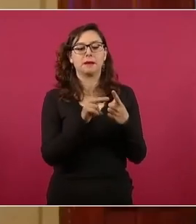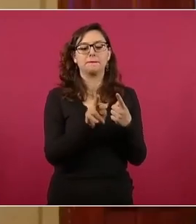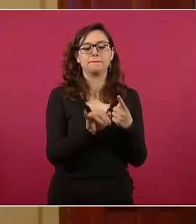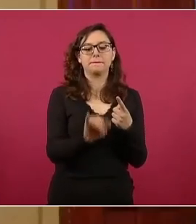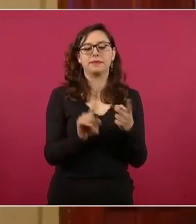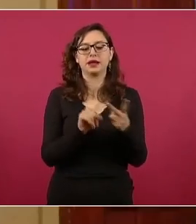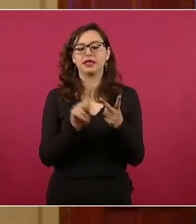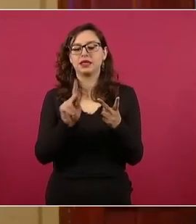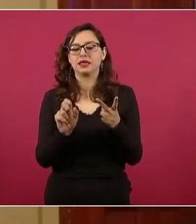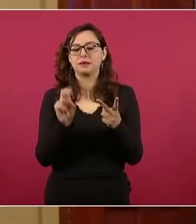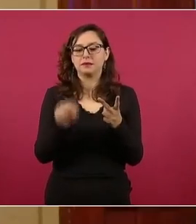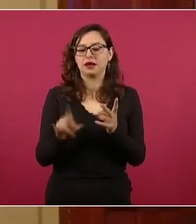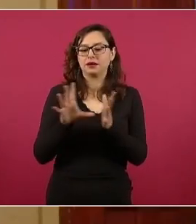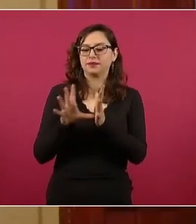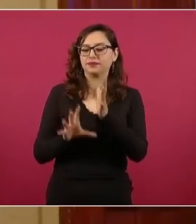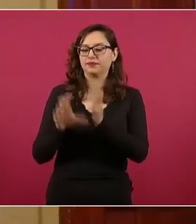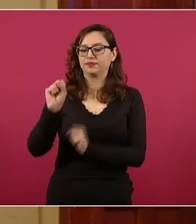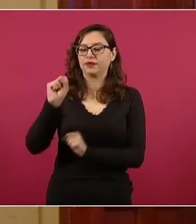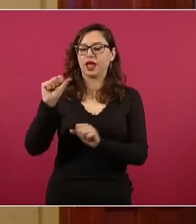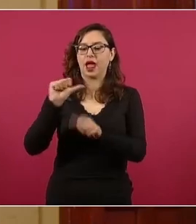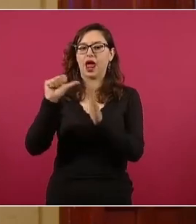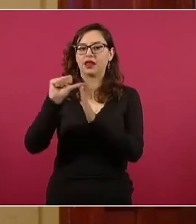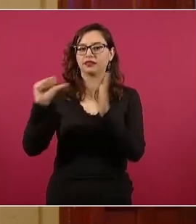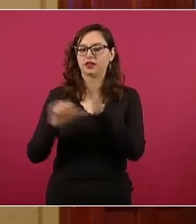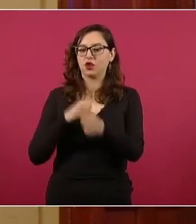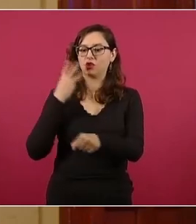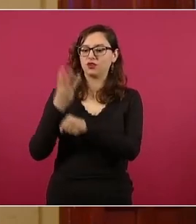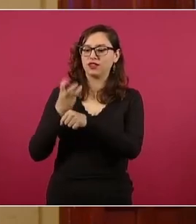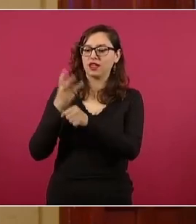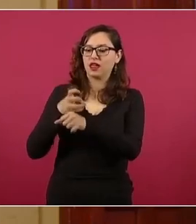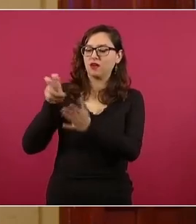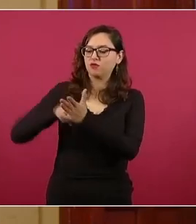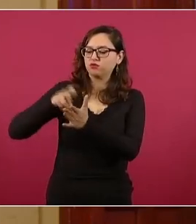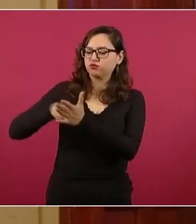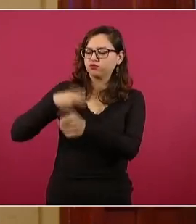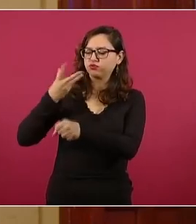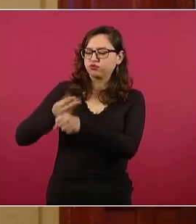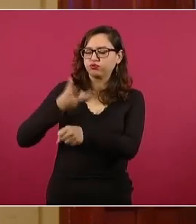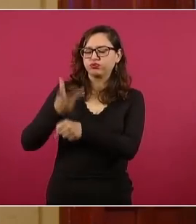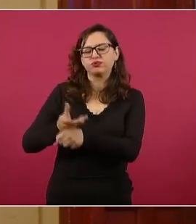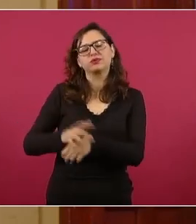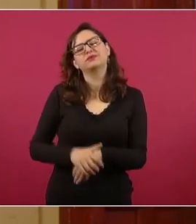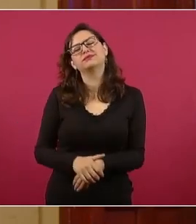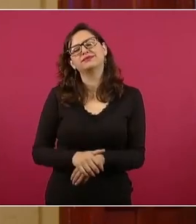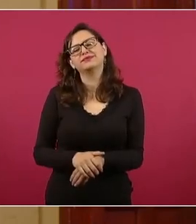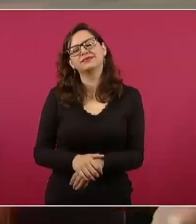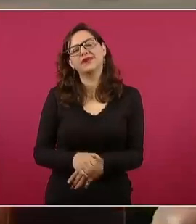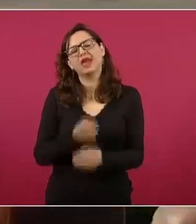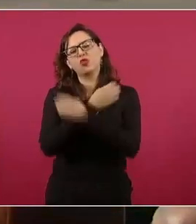al artículo tercero constitucional. ¿Quién era secretario de Educación?